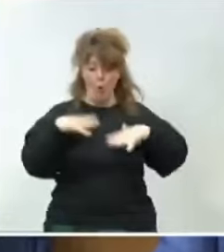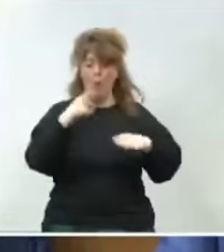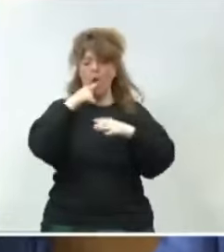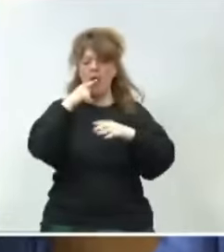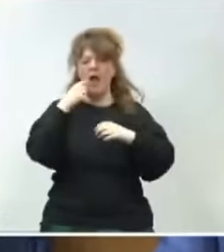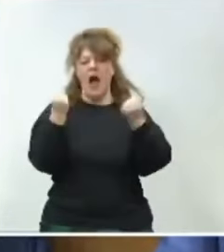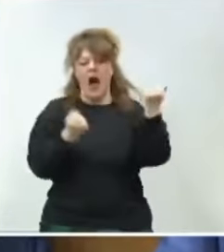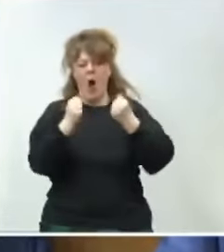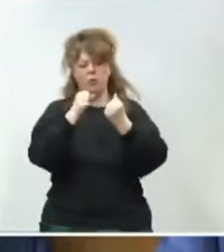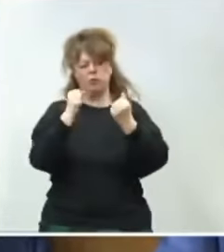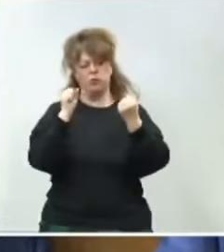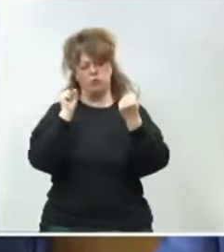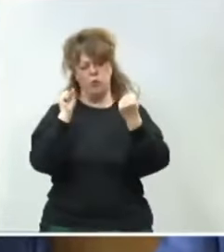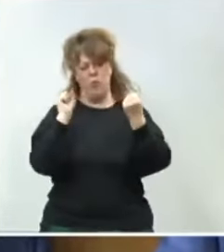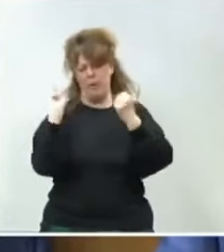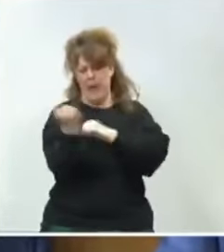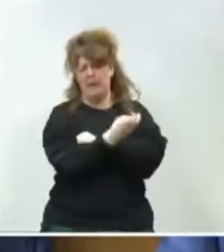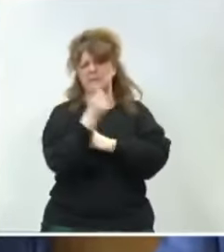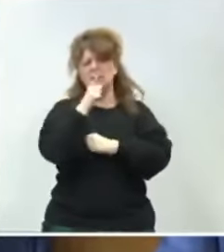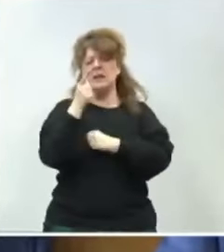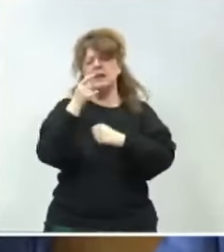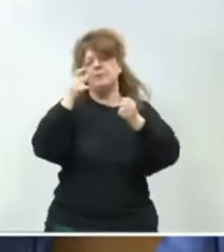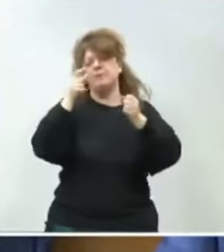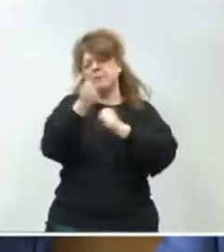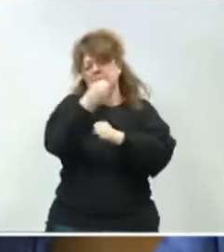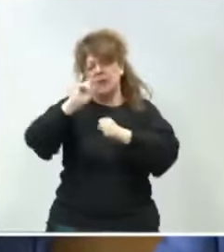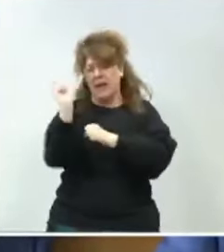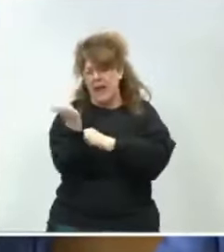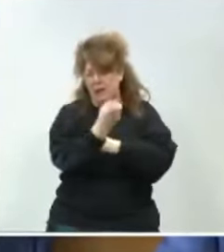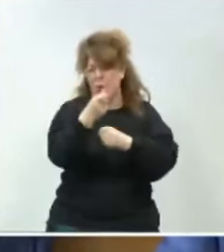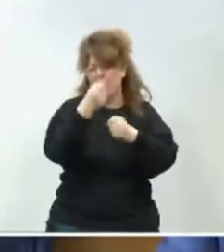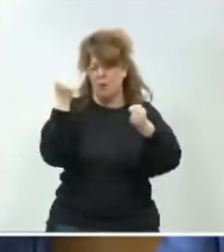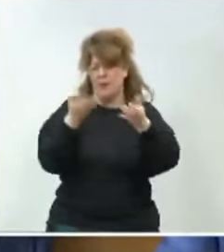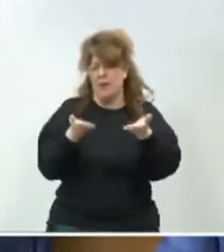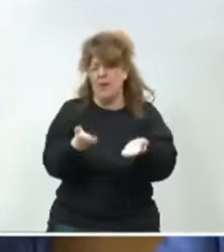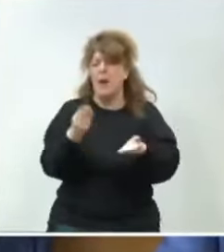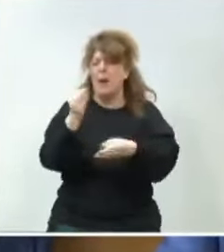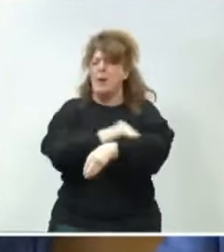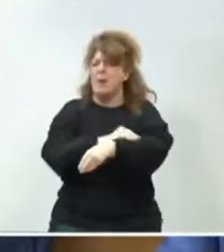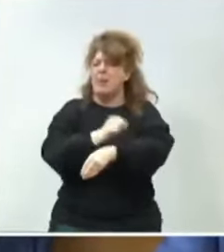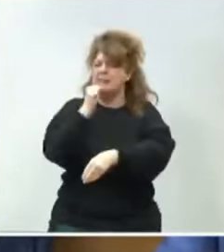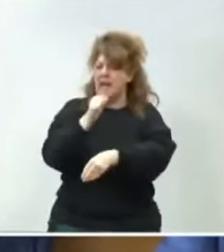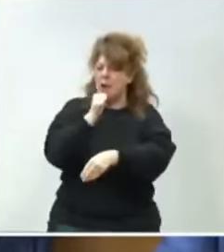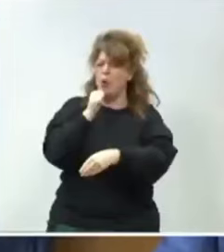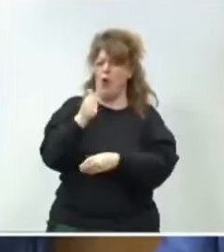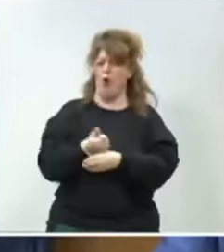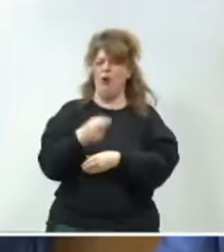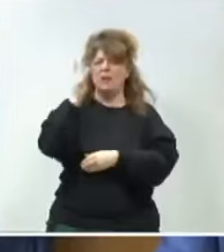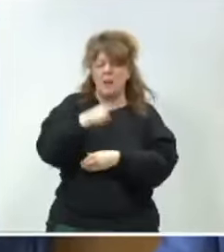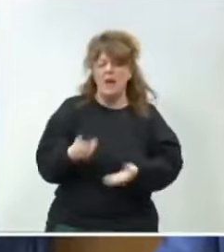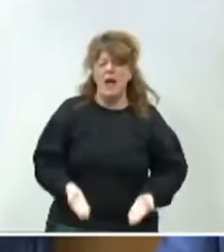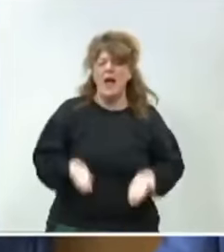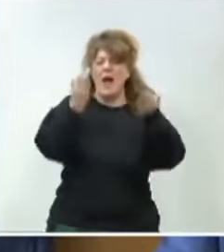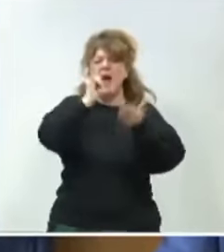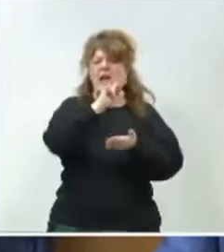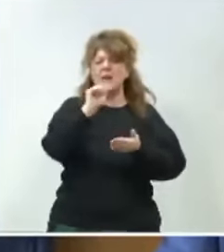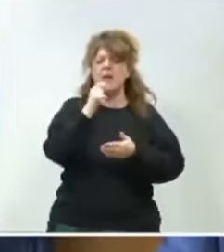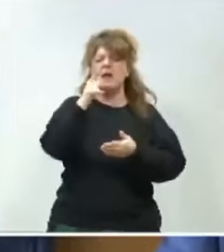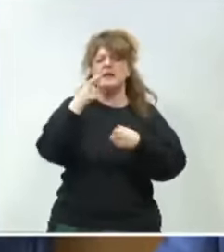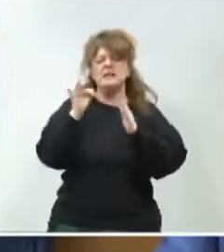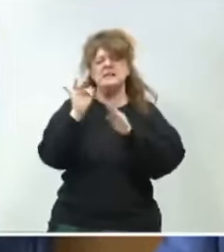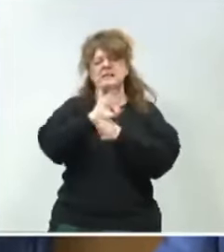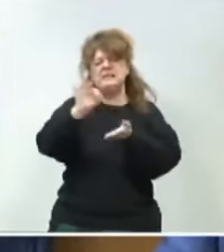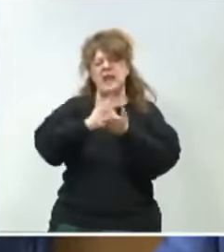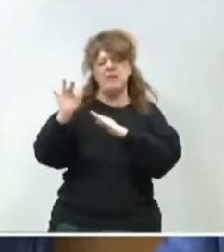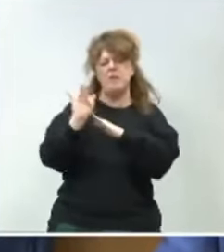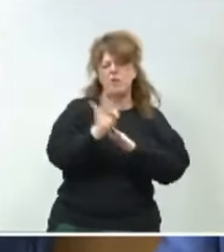automóviles, de los electrodomésticos, de los cosméticos, de bebidas alcohólicas. ¿Elevaron ustedes el IVA de servicios funerarios